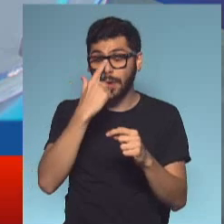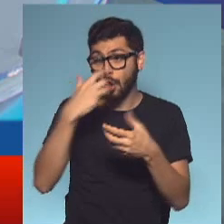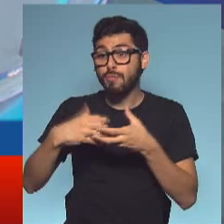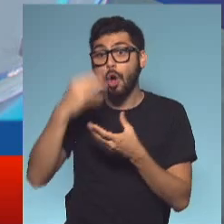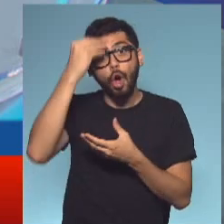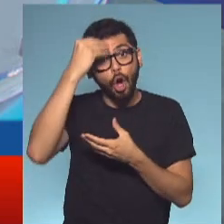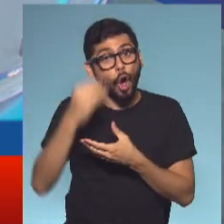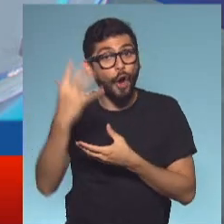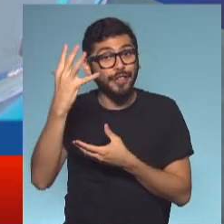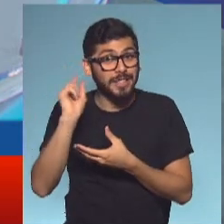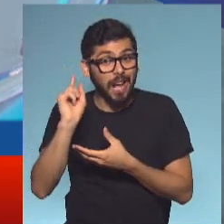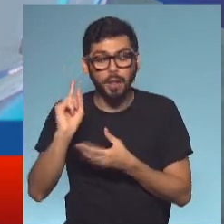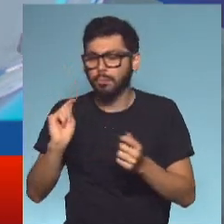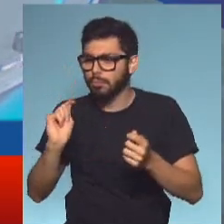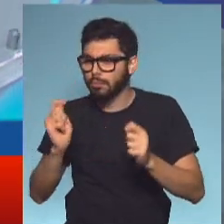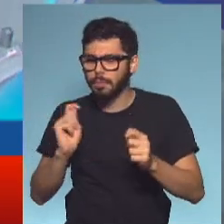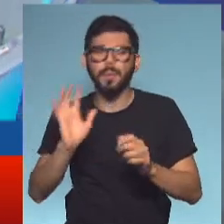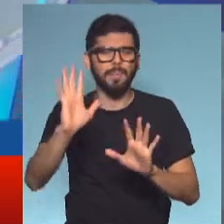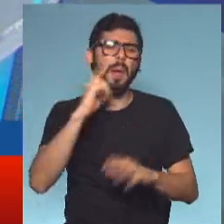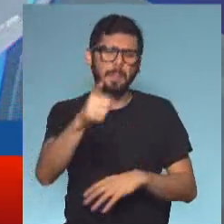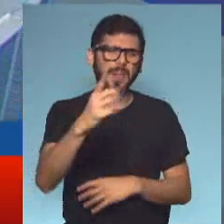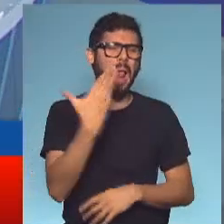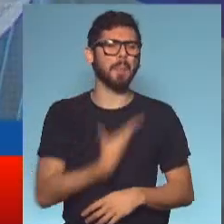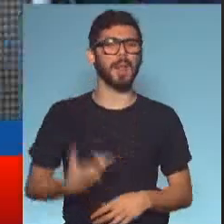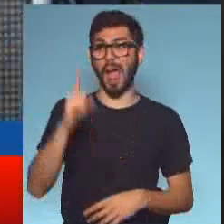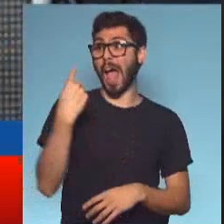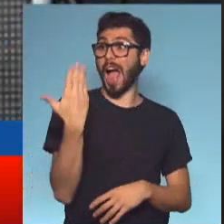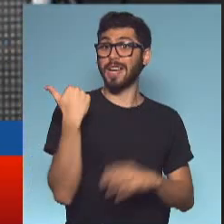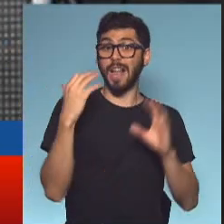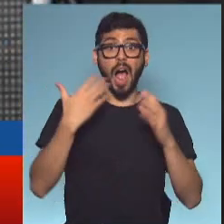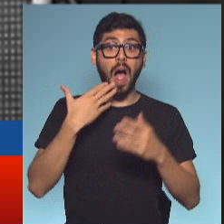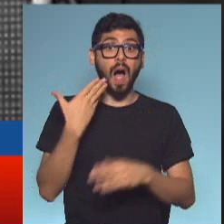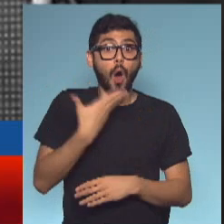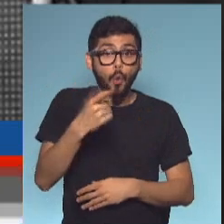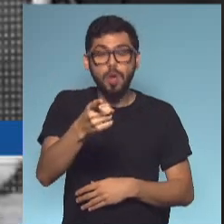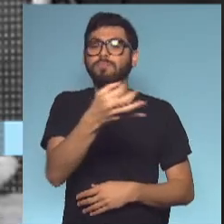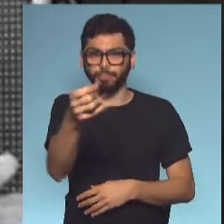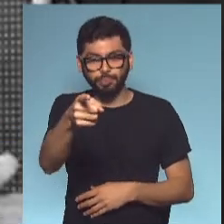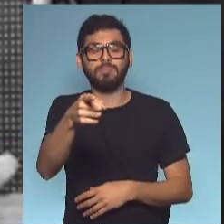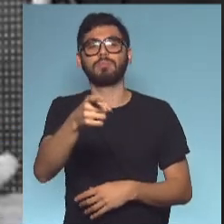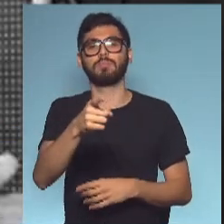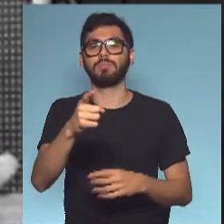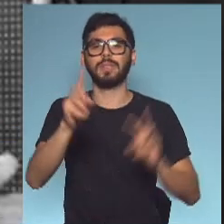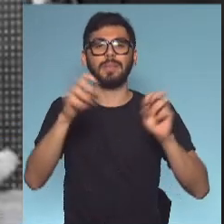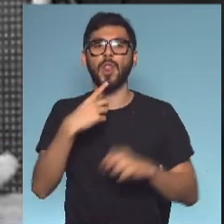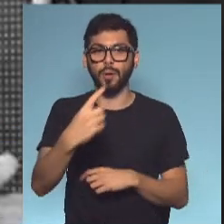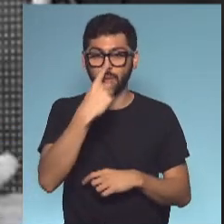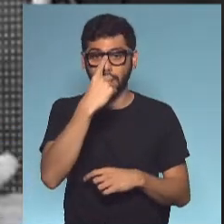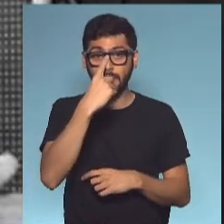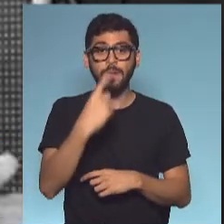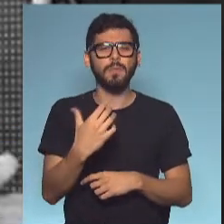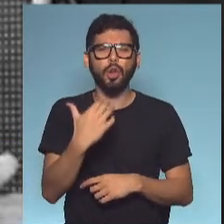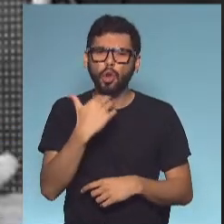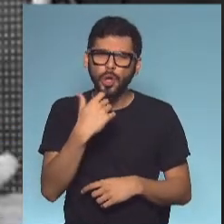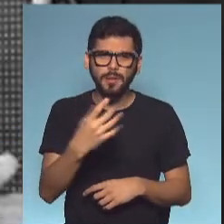oficialismo, porque además habló ayer el presidente, vamos a ver esto, ayer habló el presidente Alberto Fernández exactamente sobre esto y dijo, no sé si son